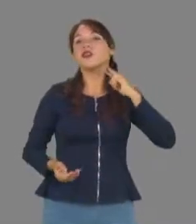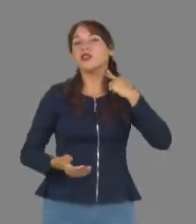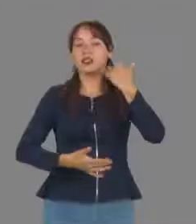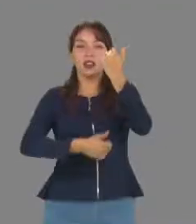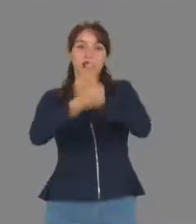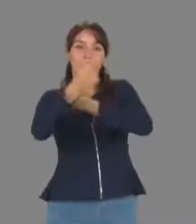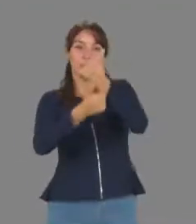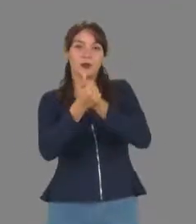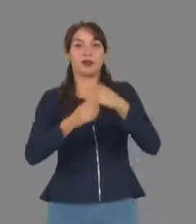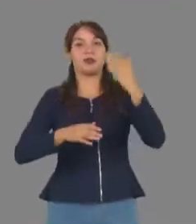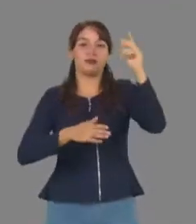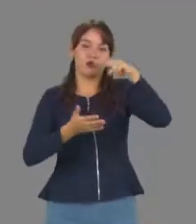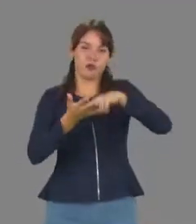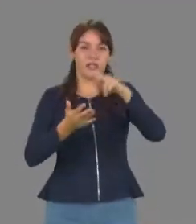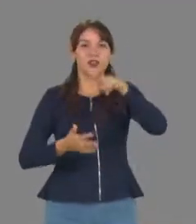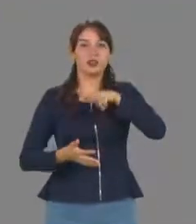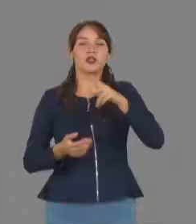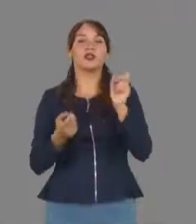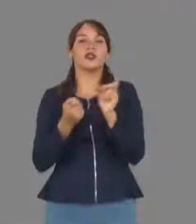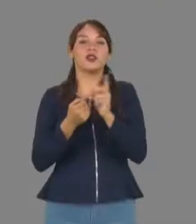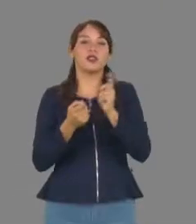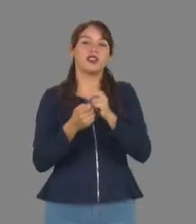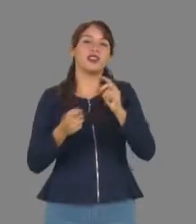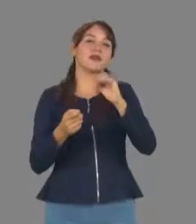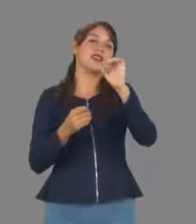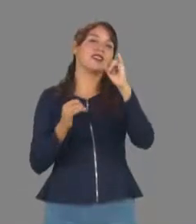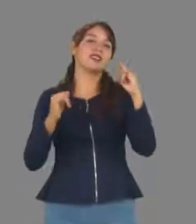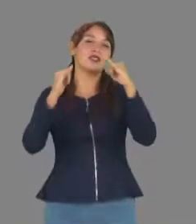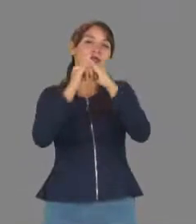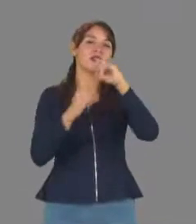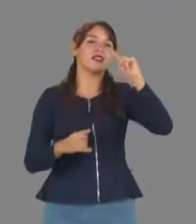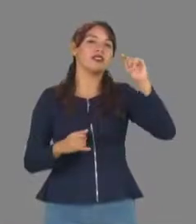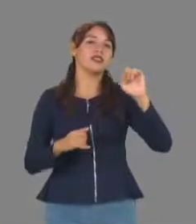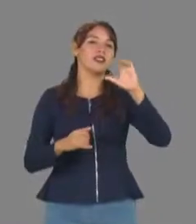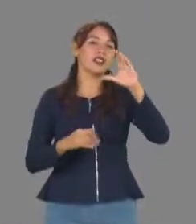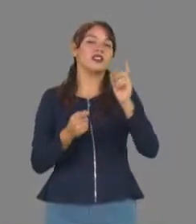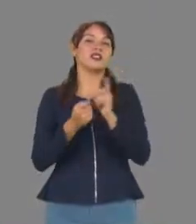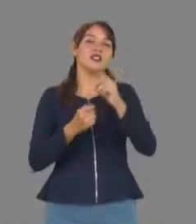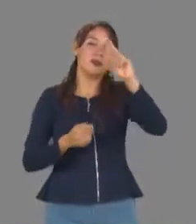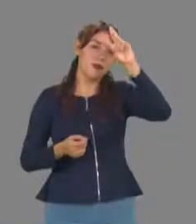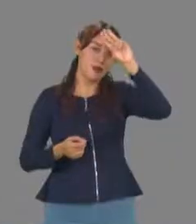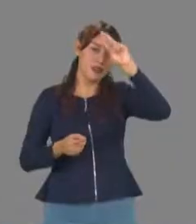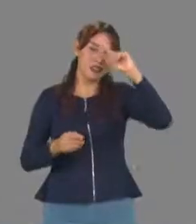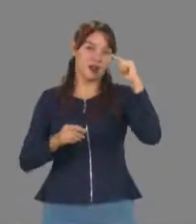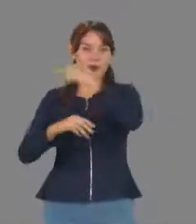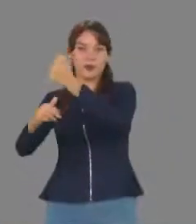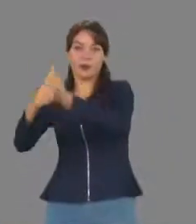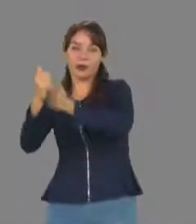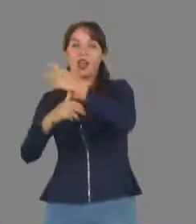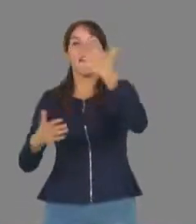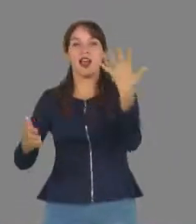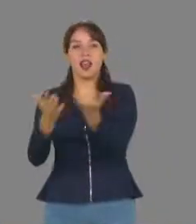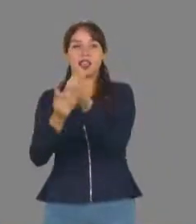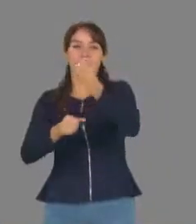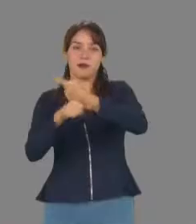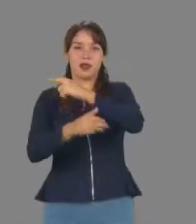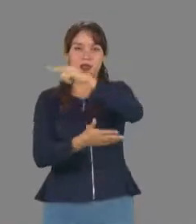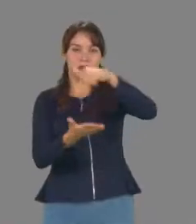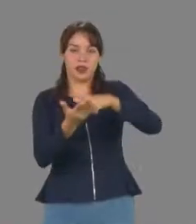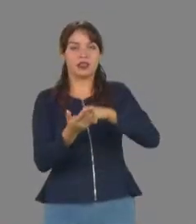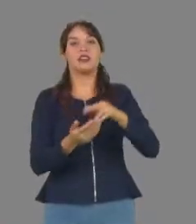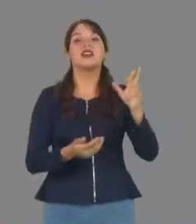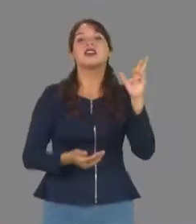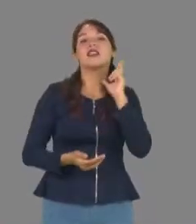edición 2018 que tuvo como sede al Instituto Tecnológico de Estudios Superiores de Monterrey. El rector José Andrés Suárez Fernández